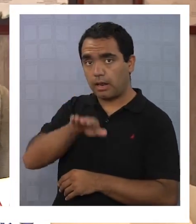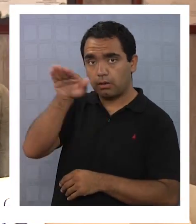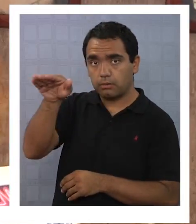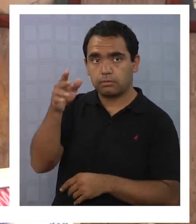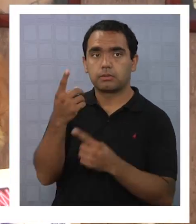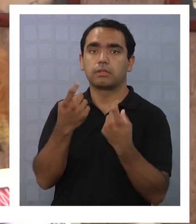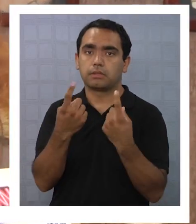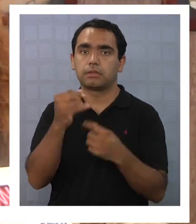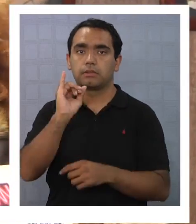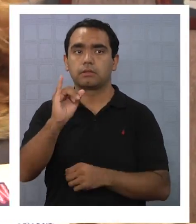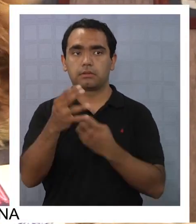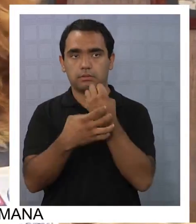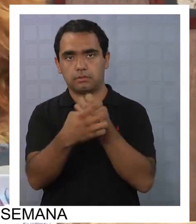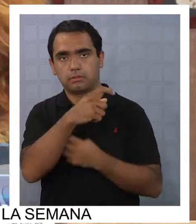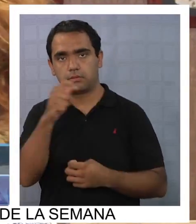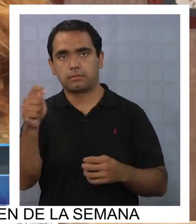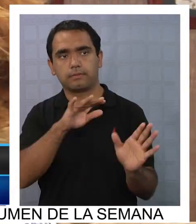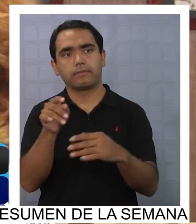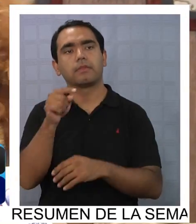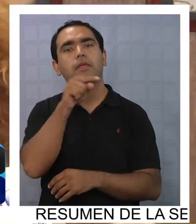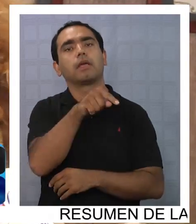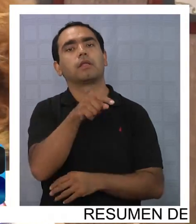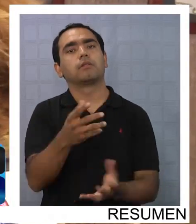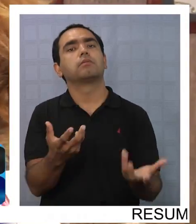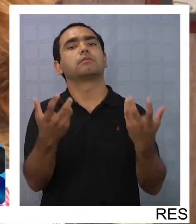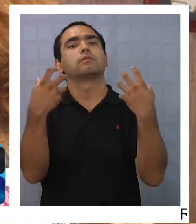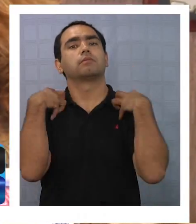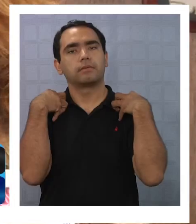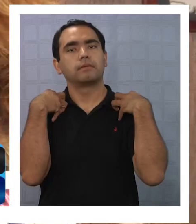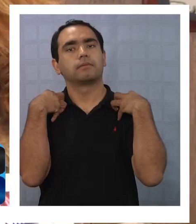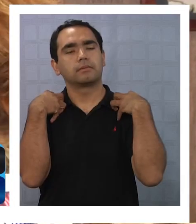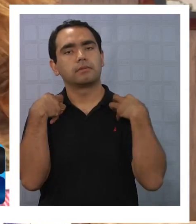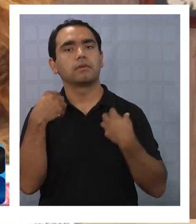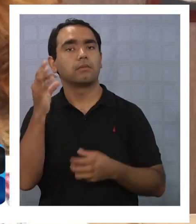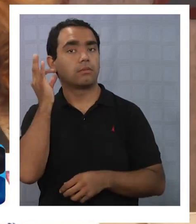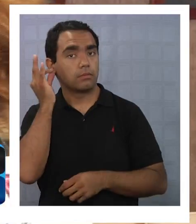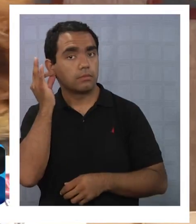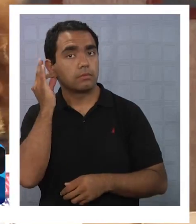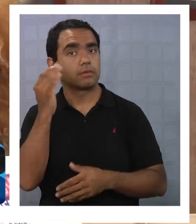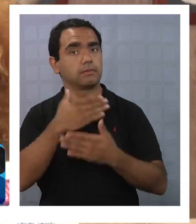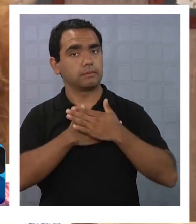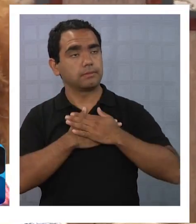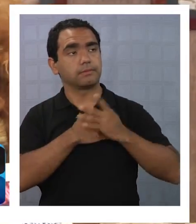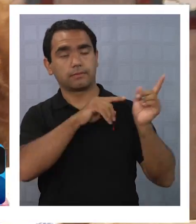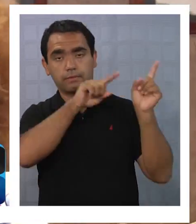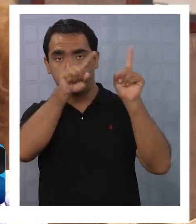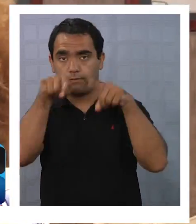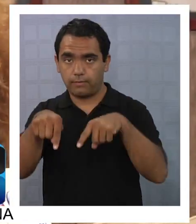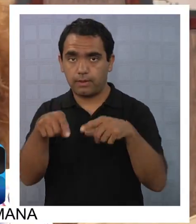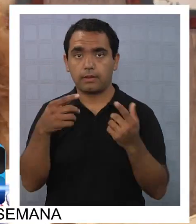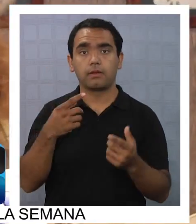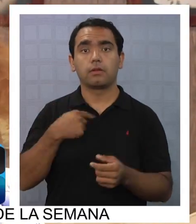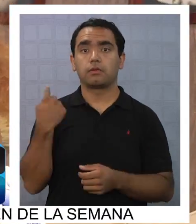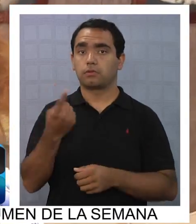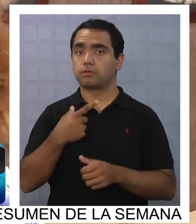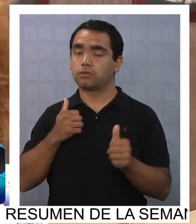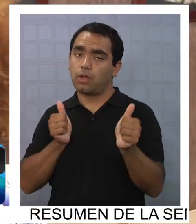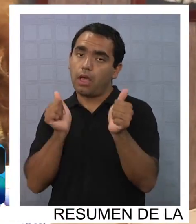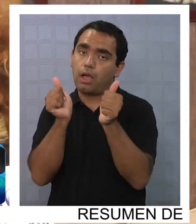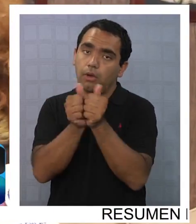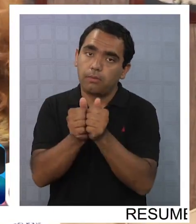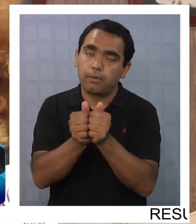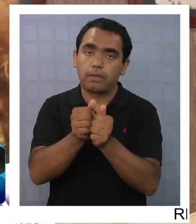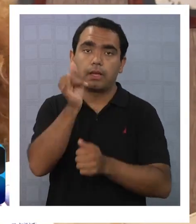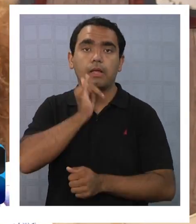pisos, para la región Esto fue un compromiso y cuando ella vino, previo a la campaña y la acompañamos en altos pisos, en